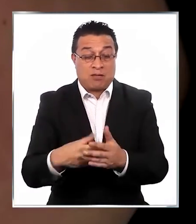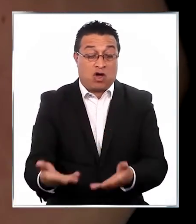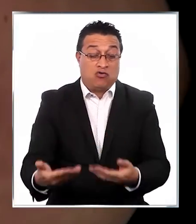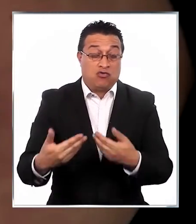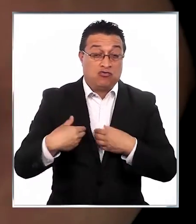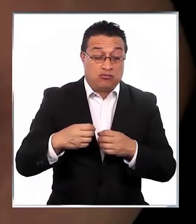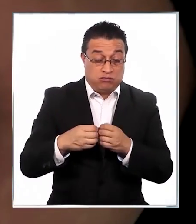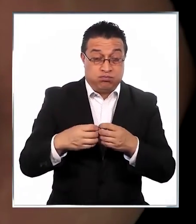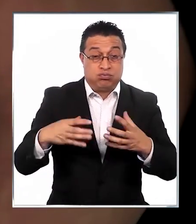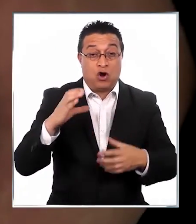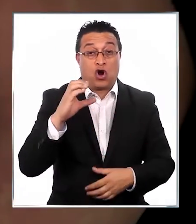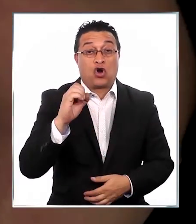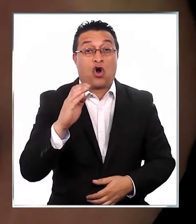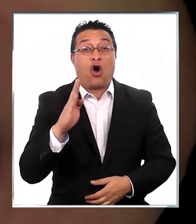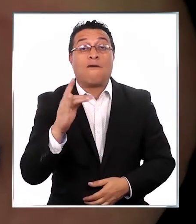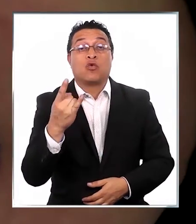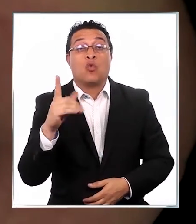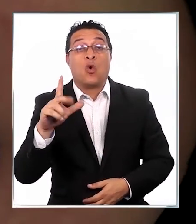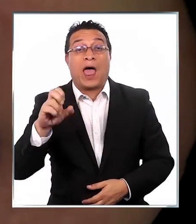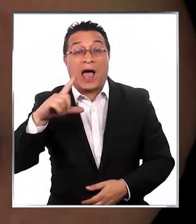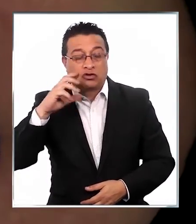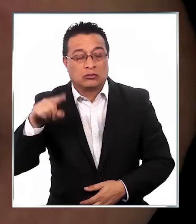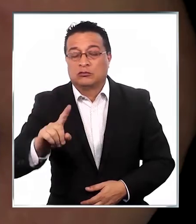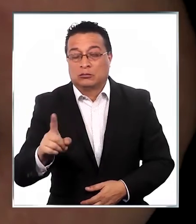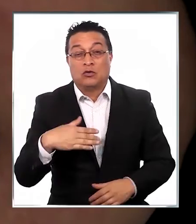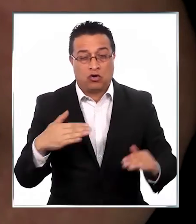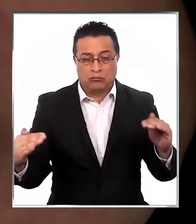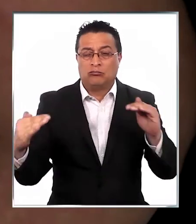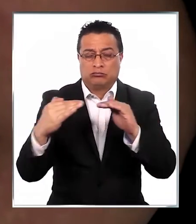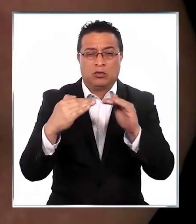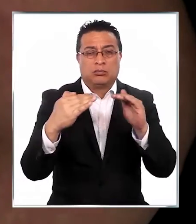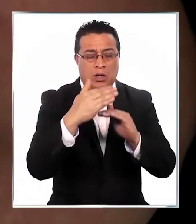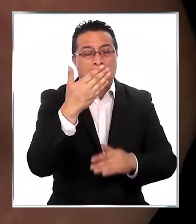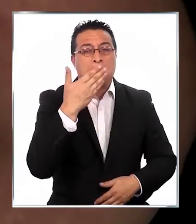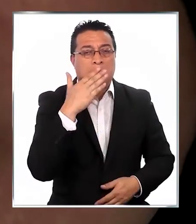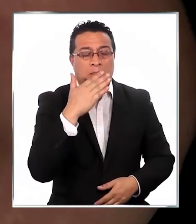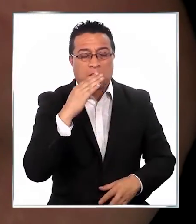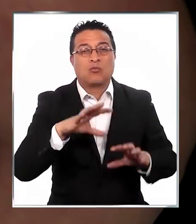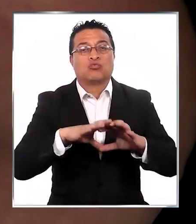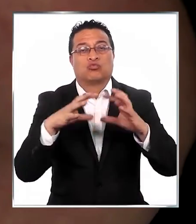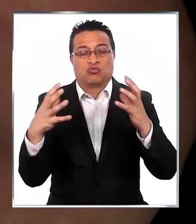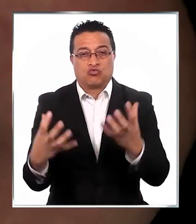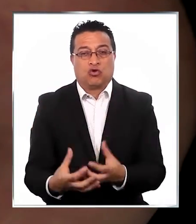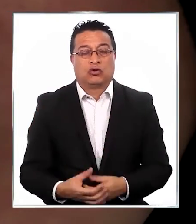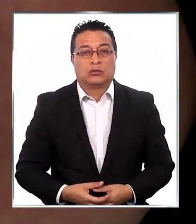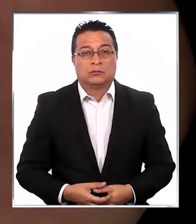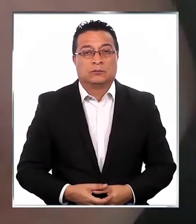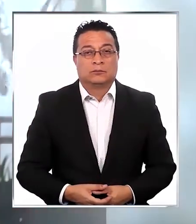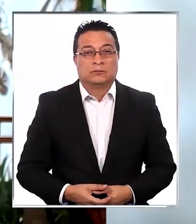problemas de coagulación, una opinión compartida por muchos expertos en el mundo.